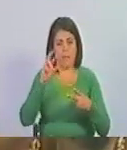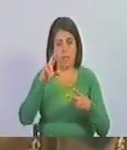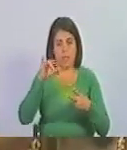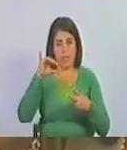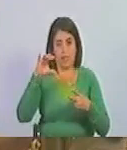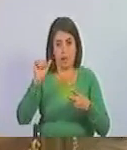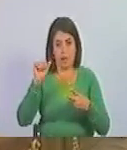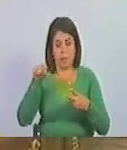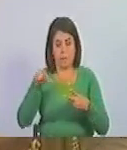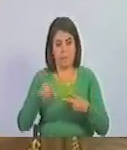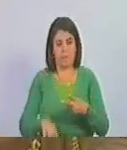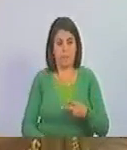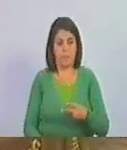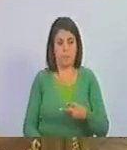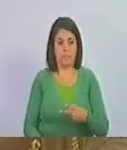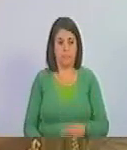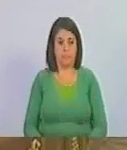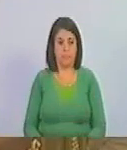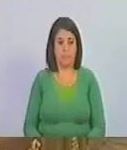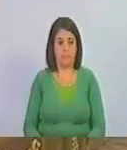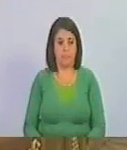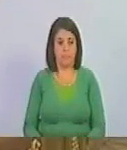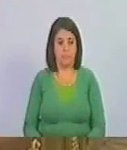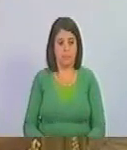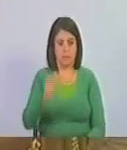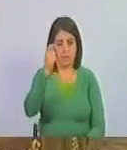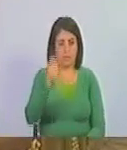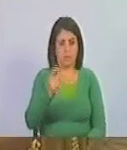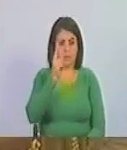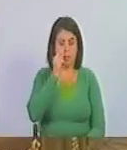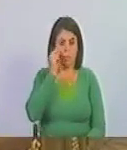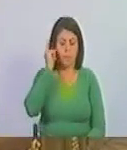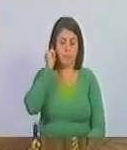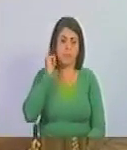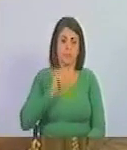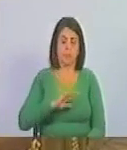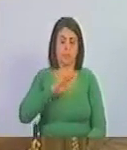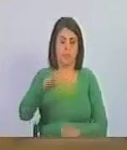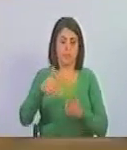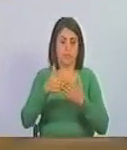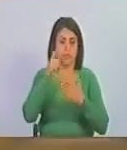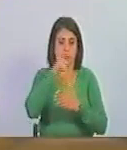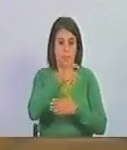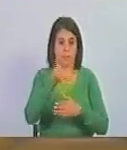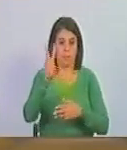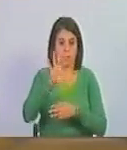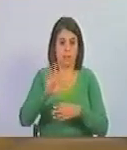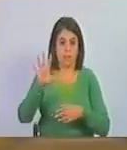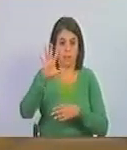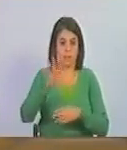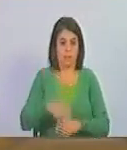diputada América Pérez Dávila. Diputadas, diputados, pueblo de Venezuela,